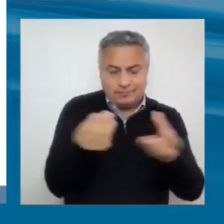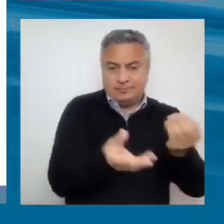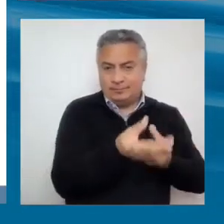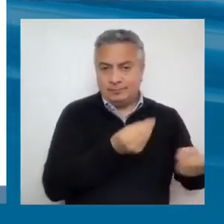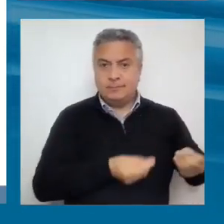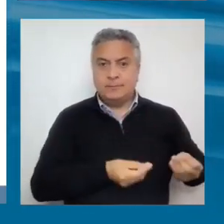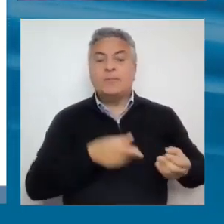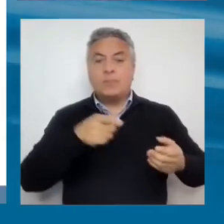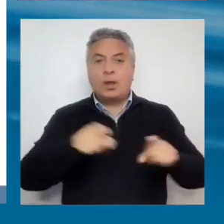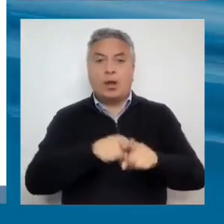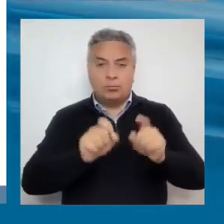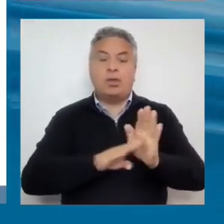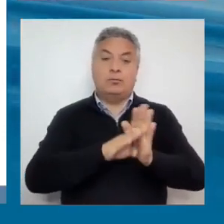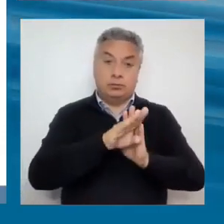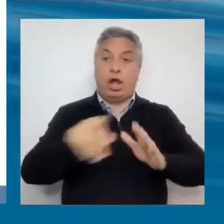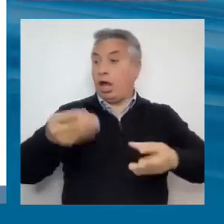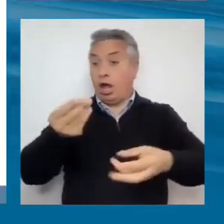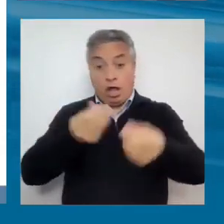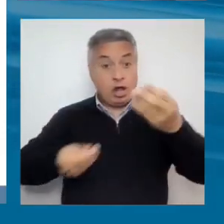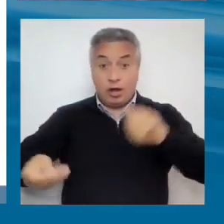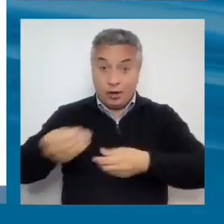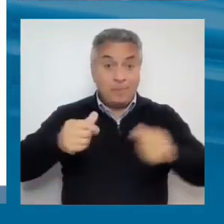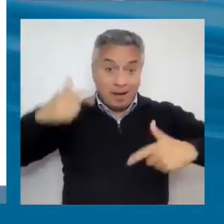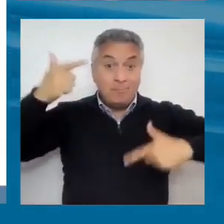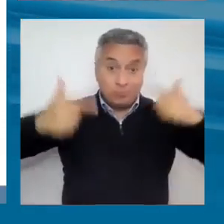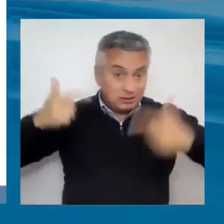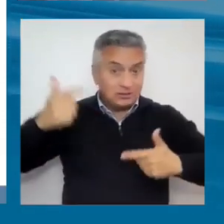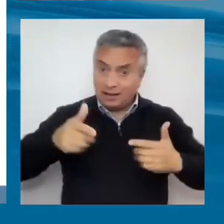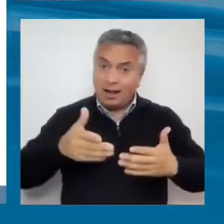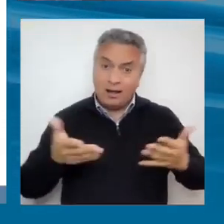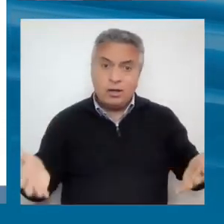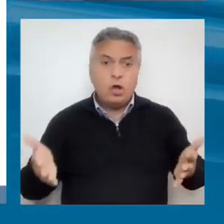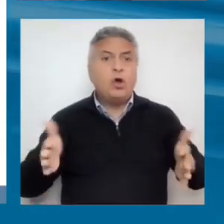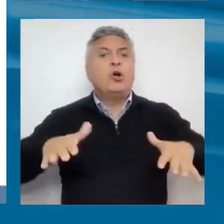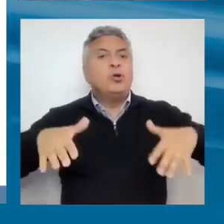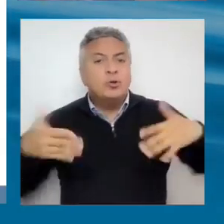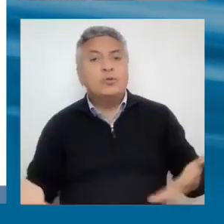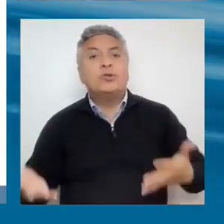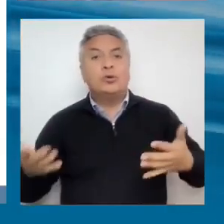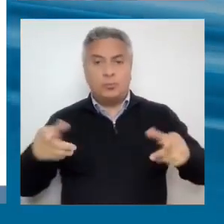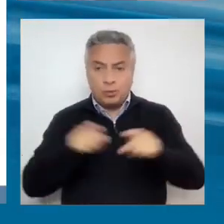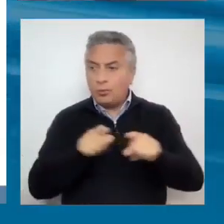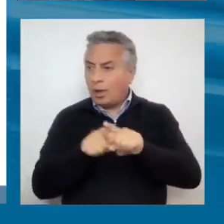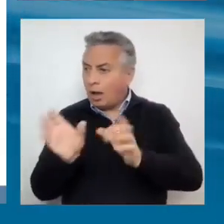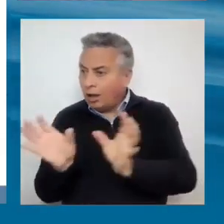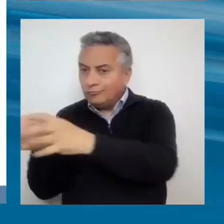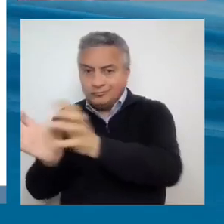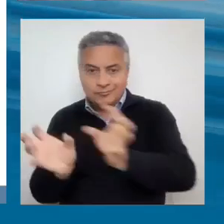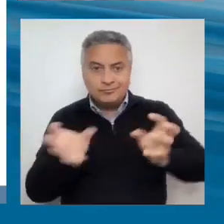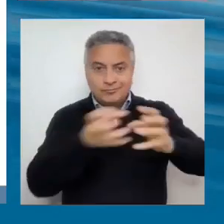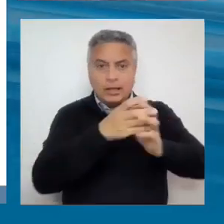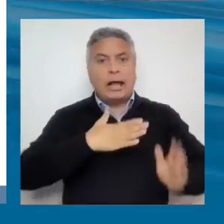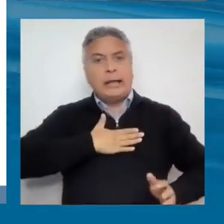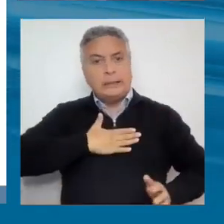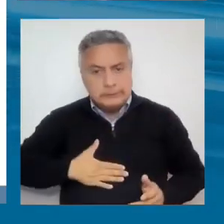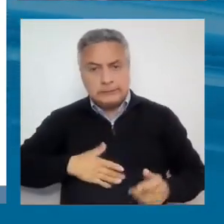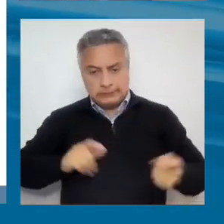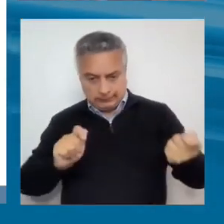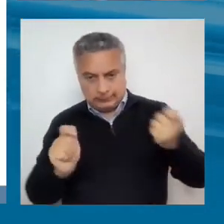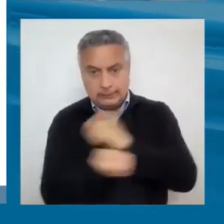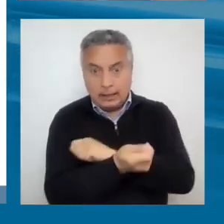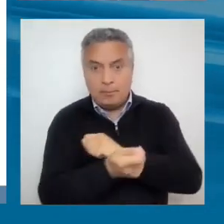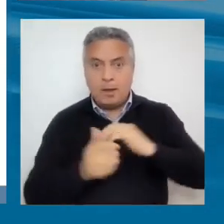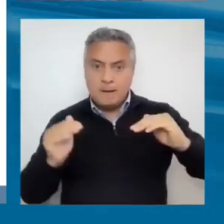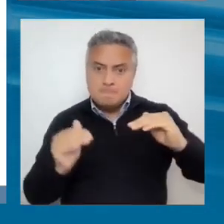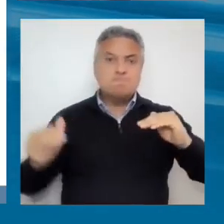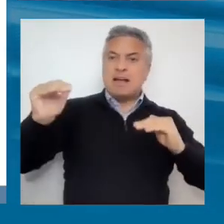de la economía política, que es muy clásico, que es cómo hacer que las coaliciones a favor del cambio sean mayores que las resistencias